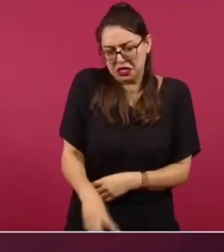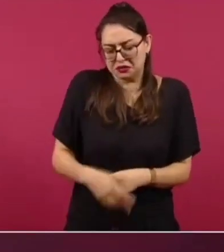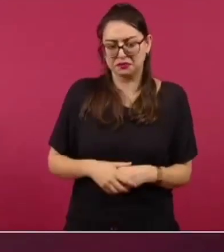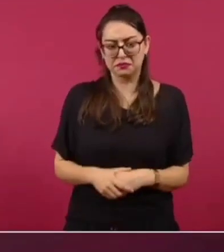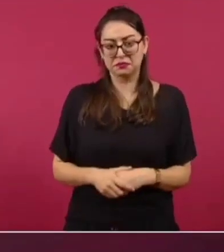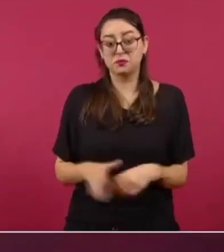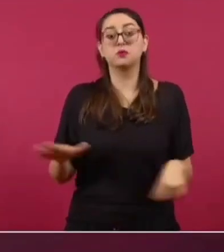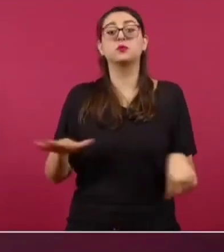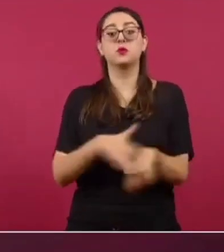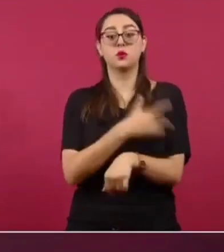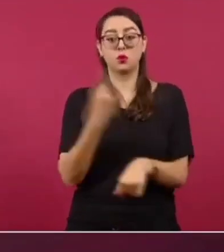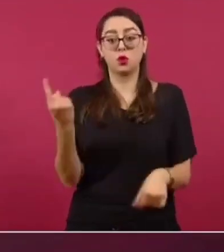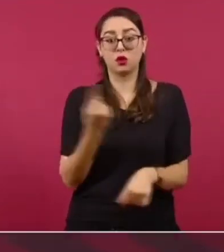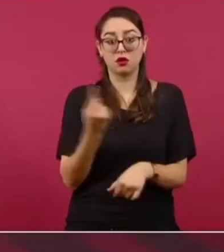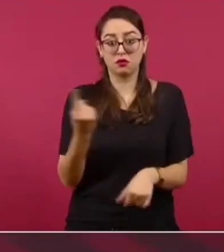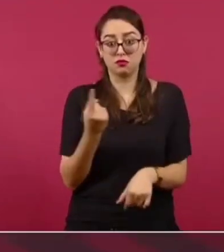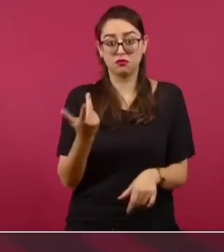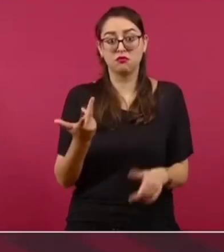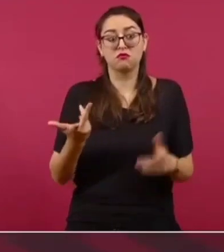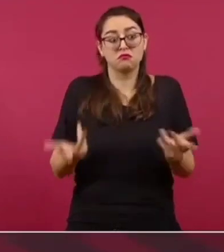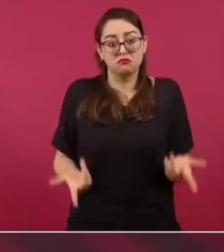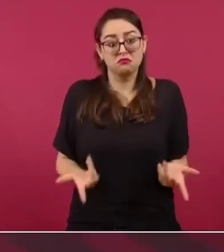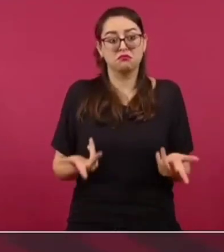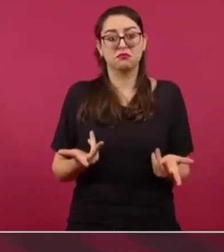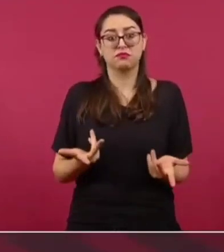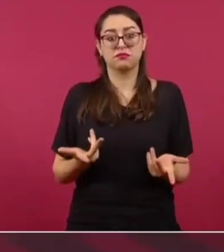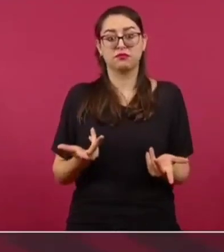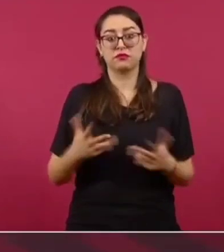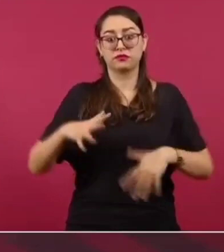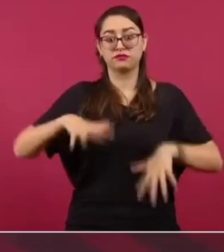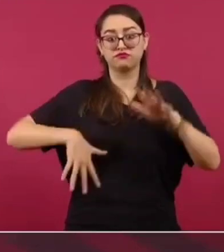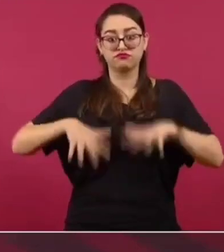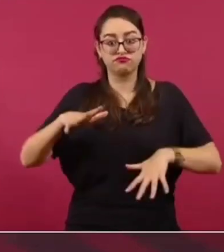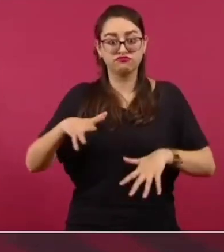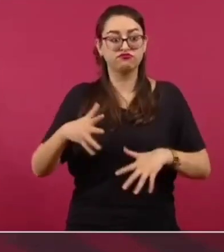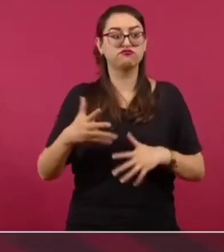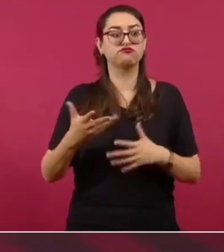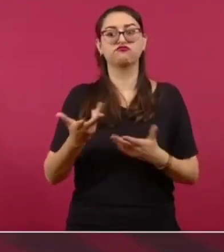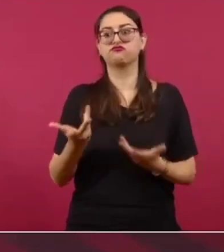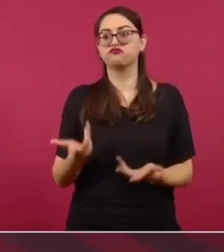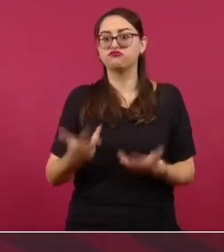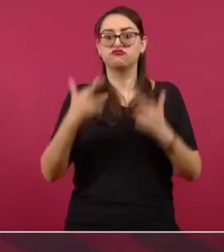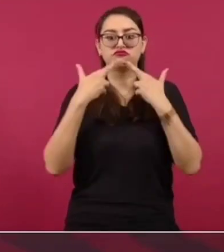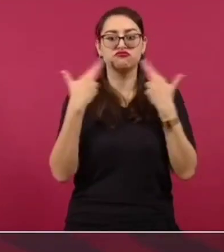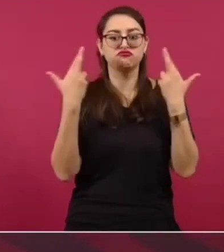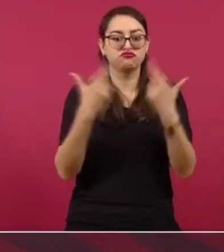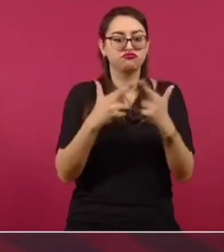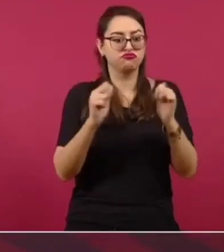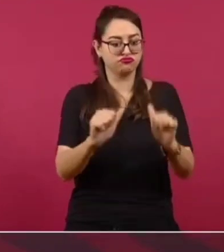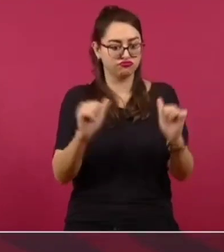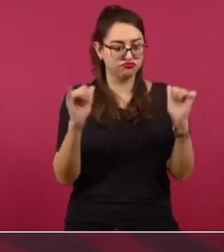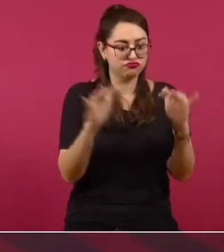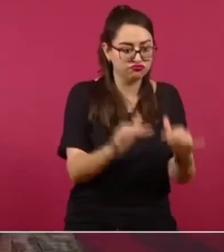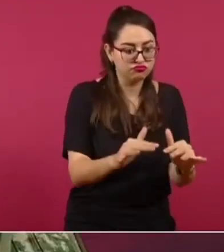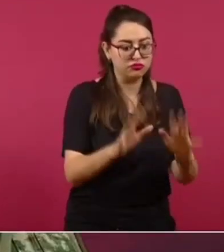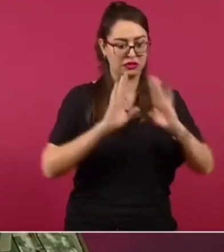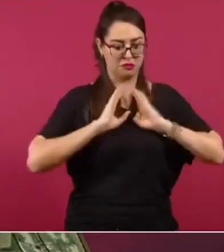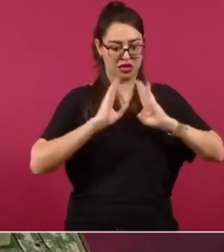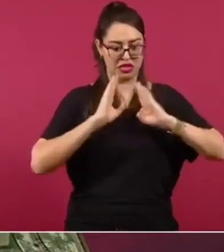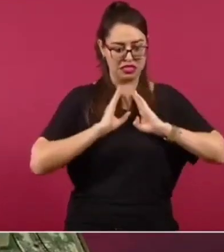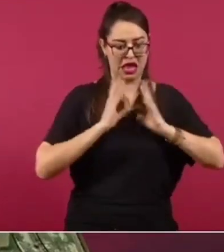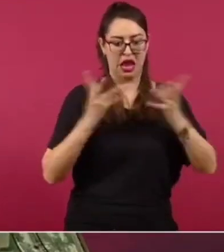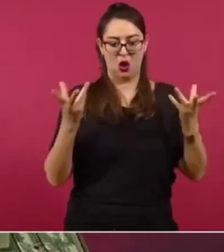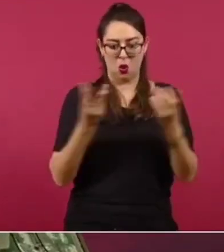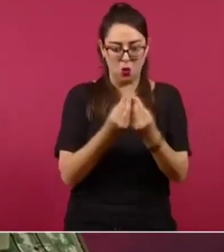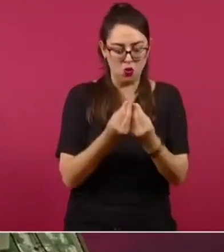hacemos, la Conferencia de Ejércitos Americanos, las reuniones de ejércitos